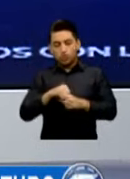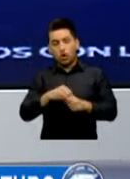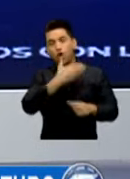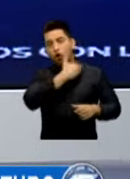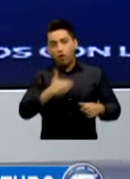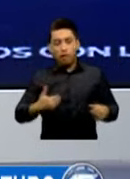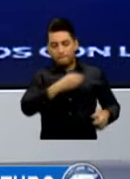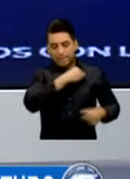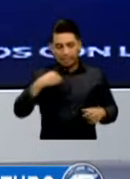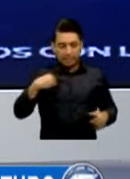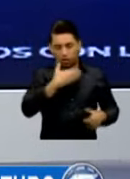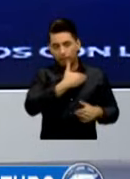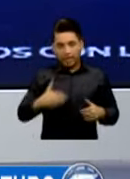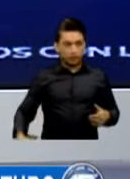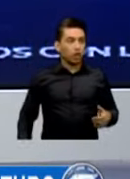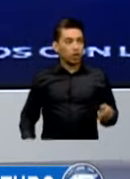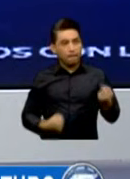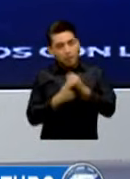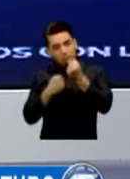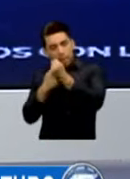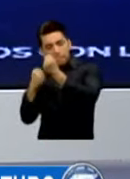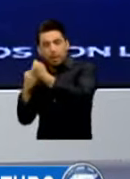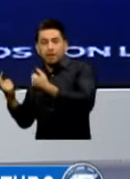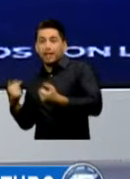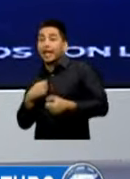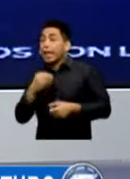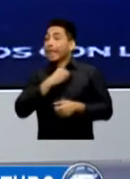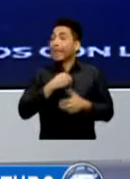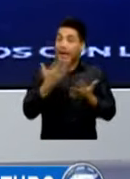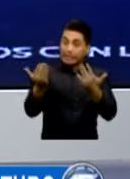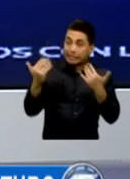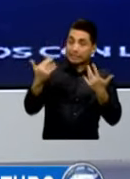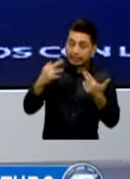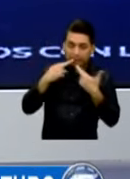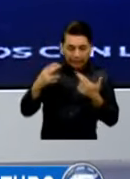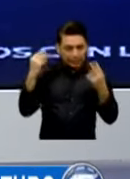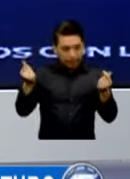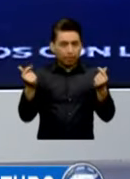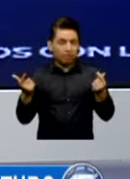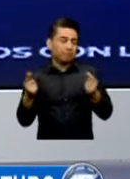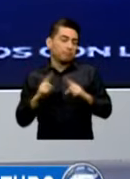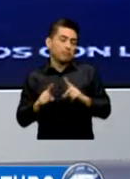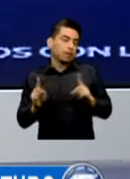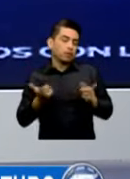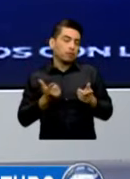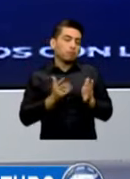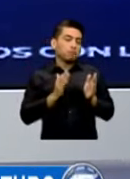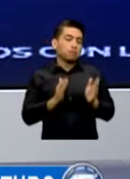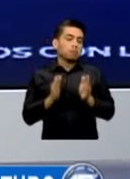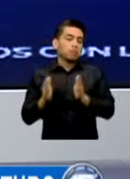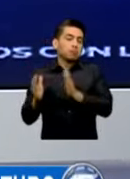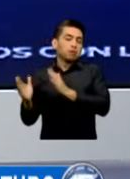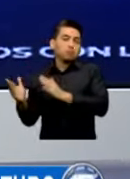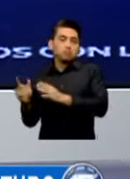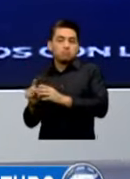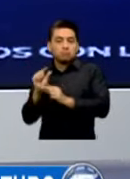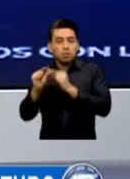Institución Desafortunadamente Quisiéramos Los Resultados Mucho Más Rápido Pero Solo El Proceso De Educación Lleva